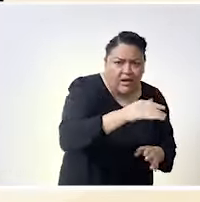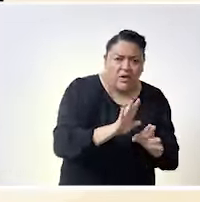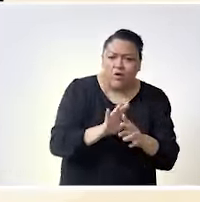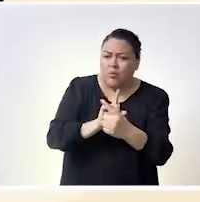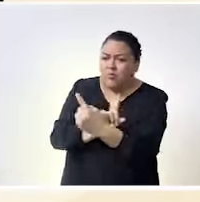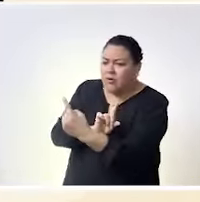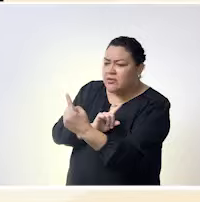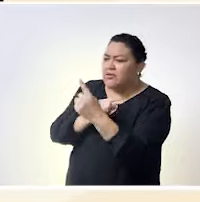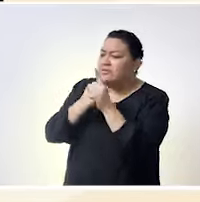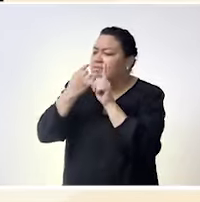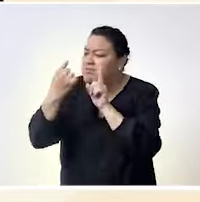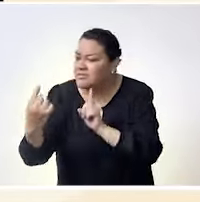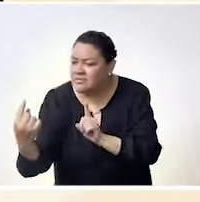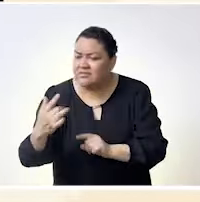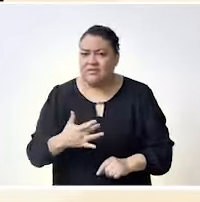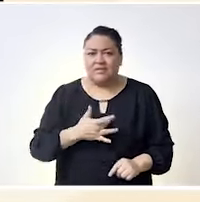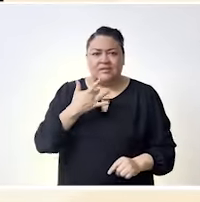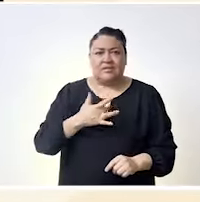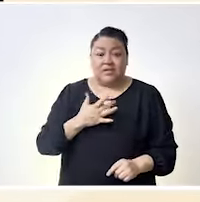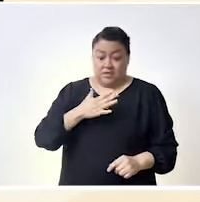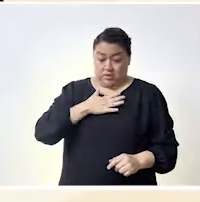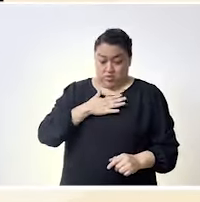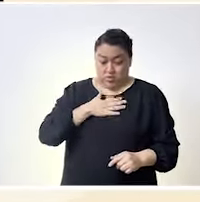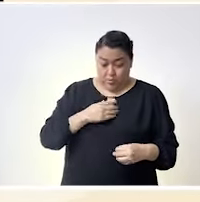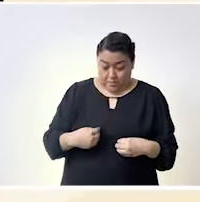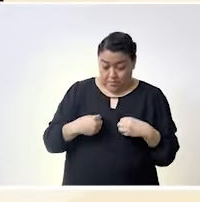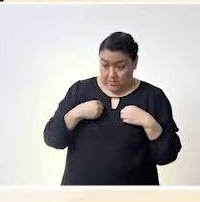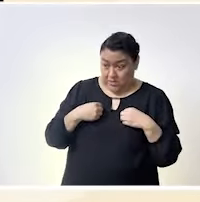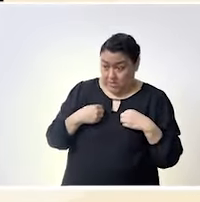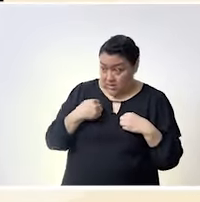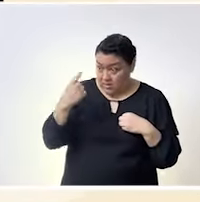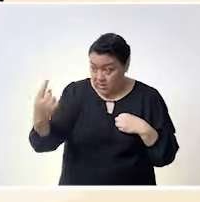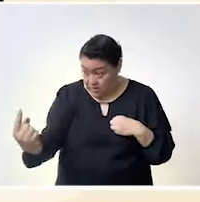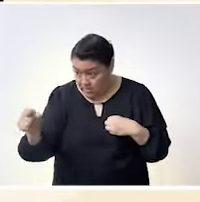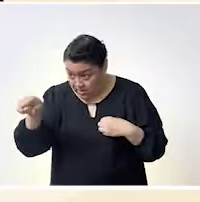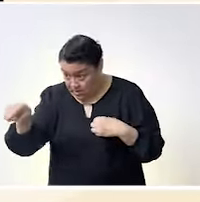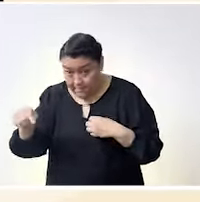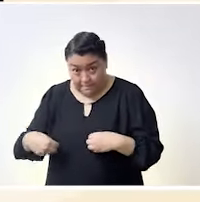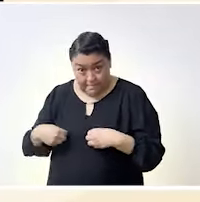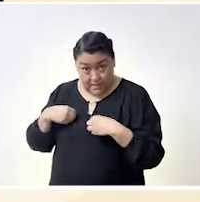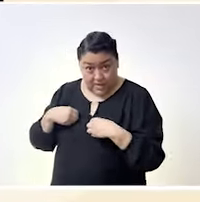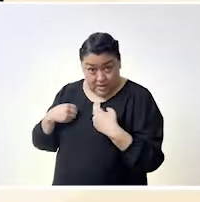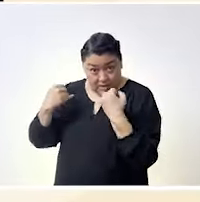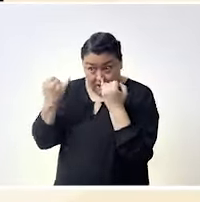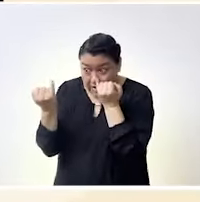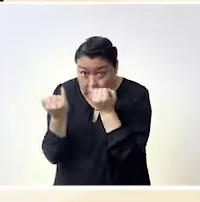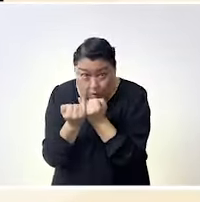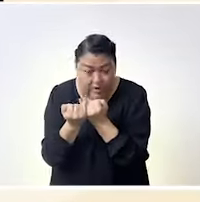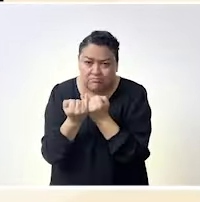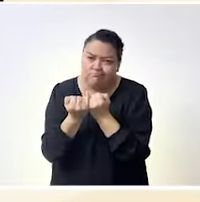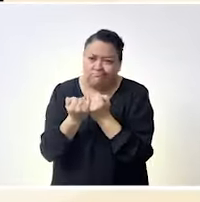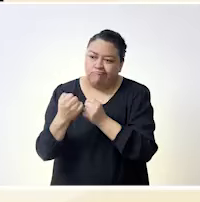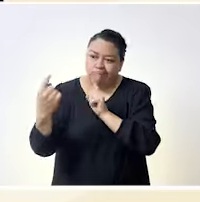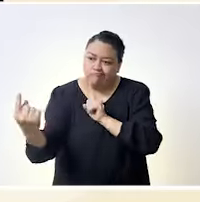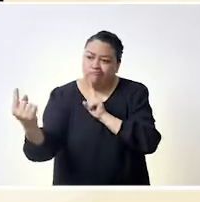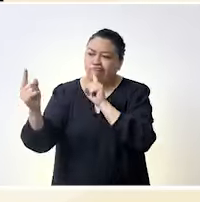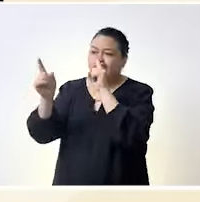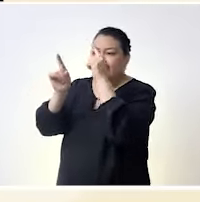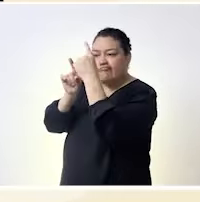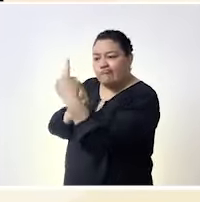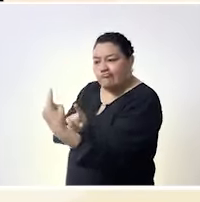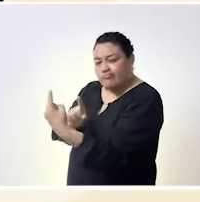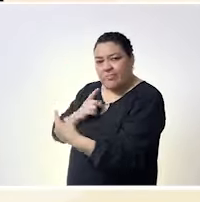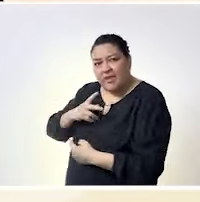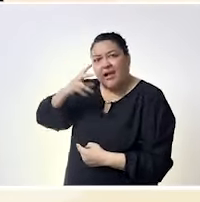aprendamos a ver desde el mundo de la otra persona porque mi realidad no es tu realidad entonces vamos a